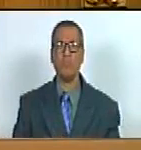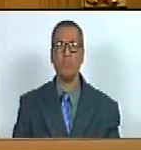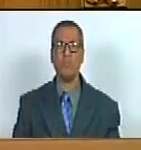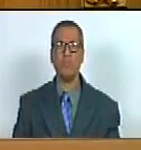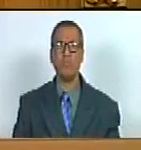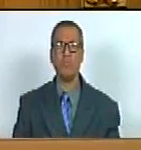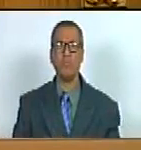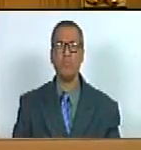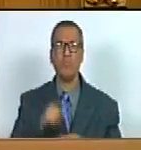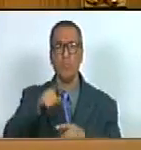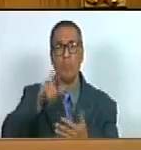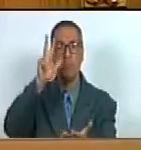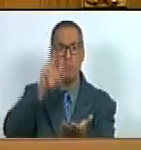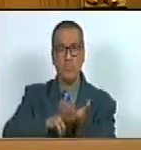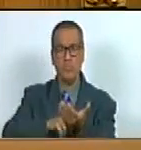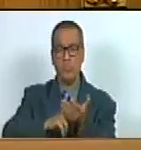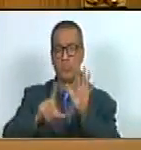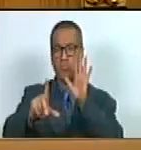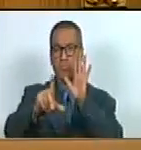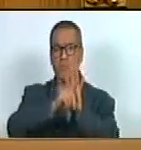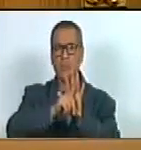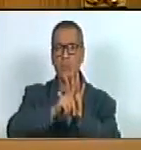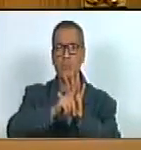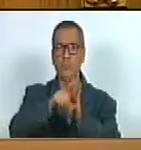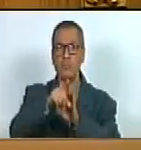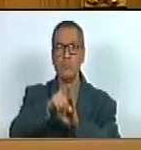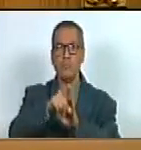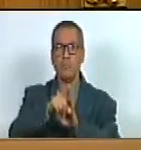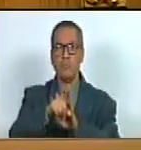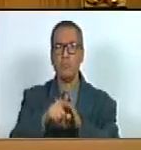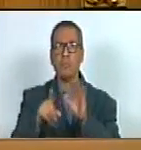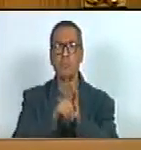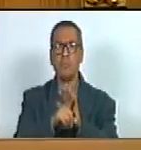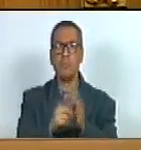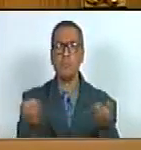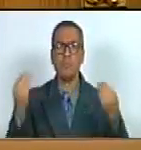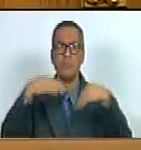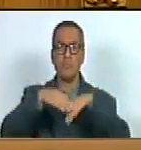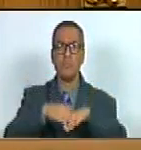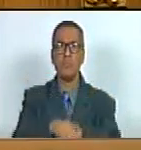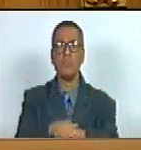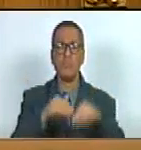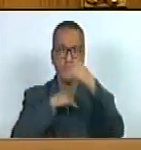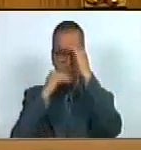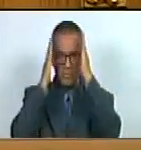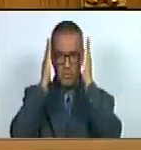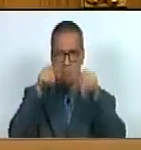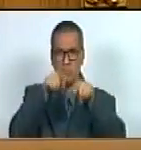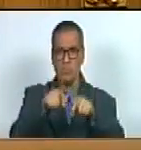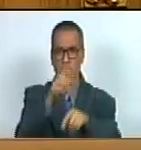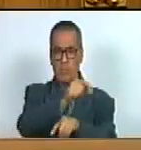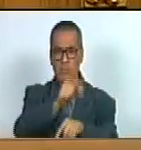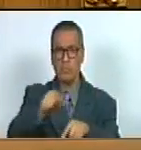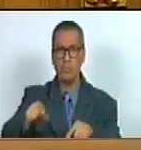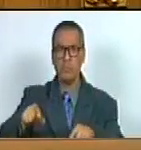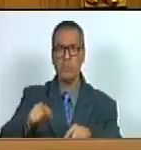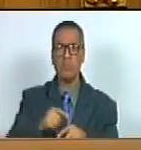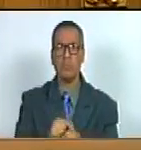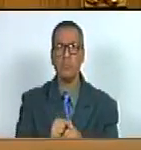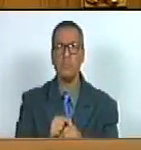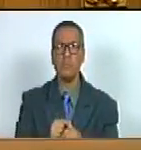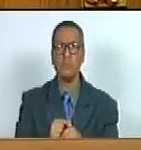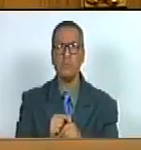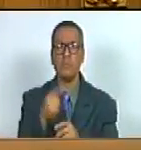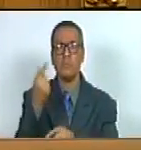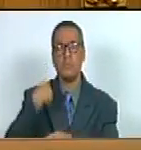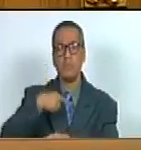y aprobamos la ley la ley integral para la atención a las personas del